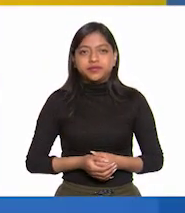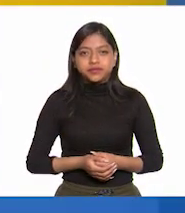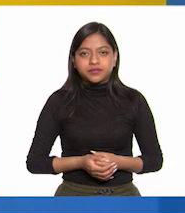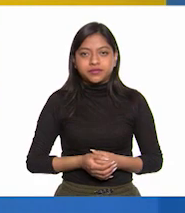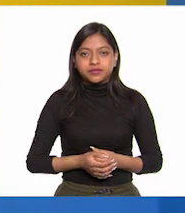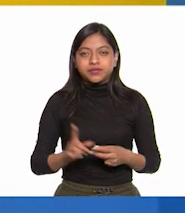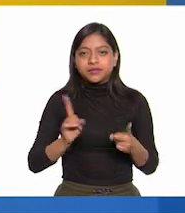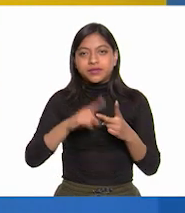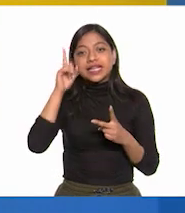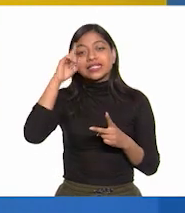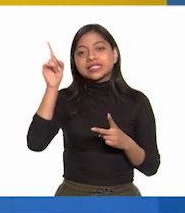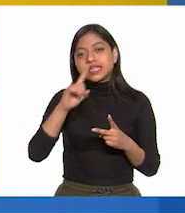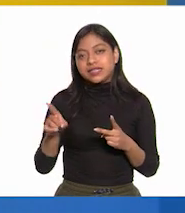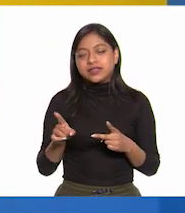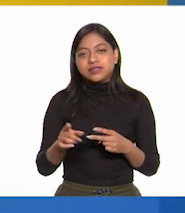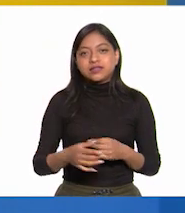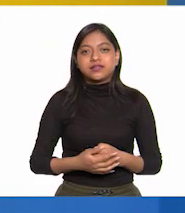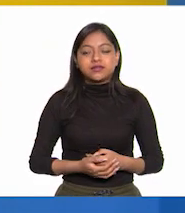Zacatecas.